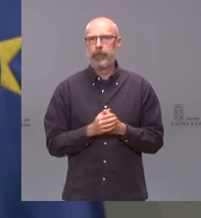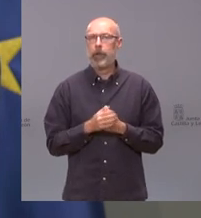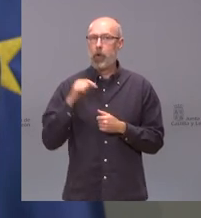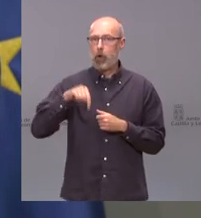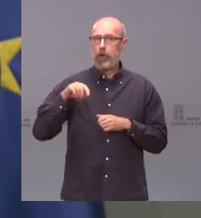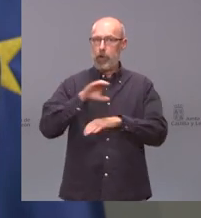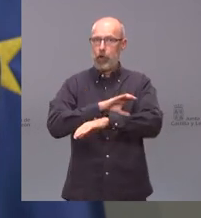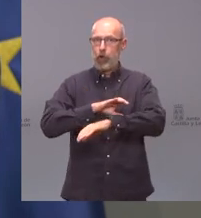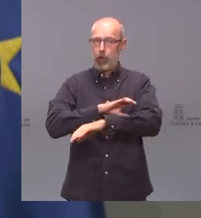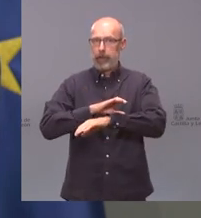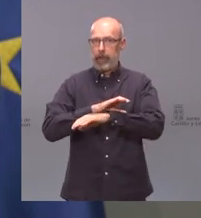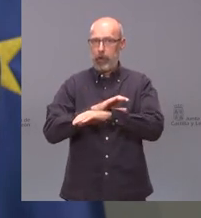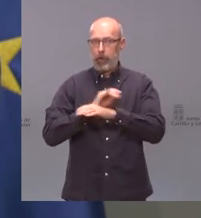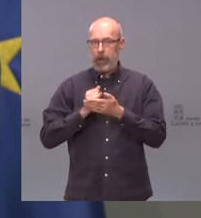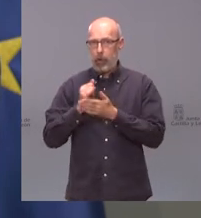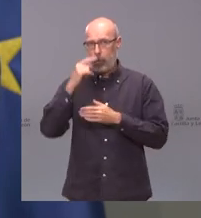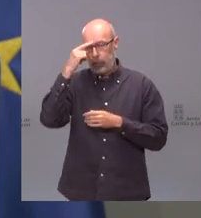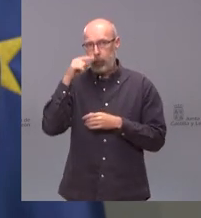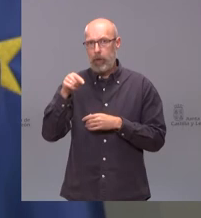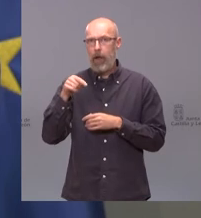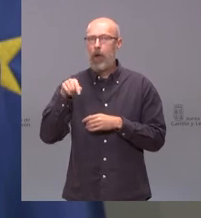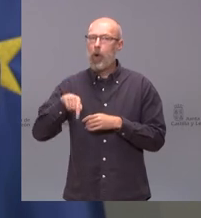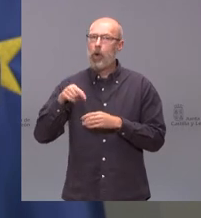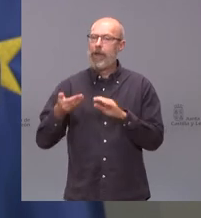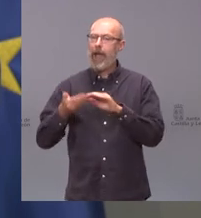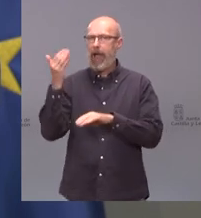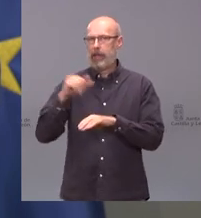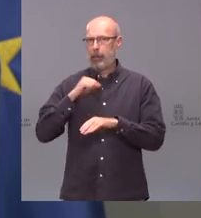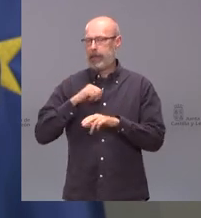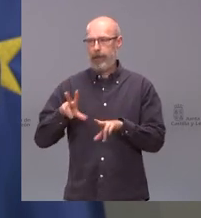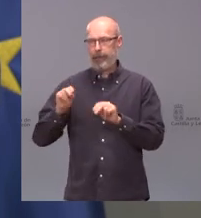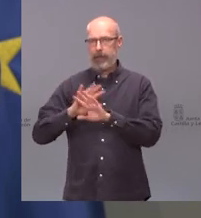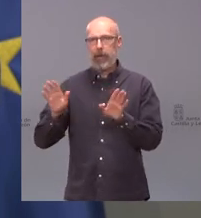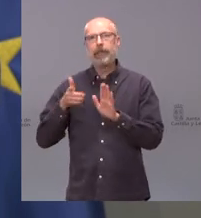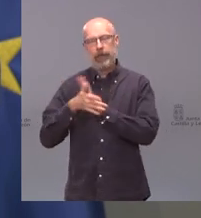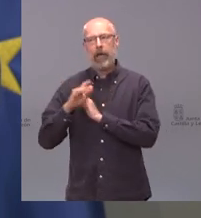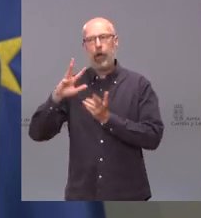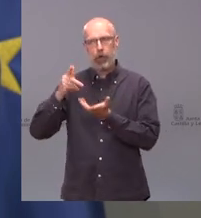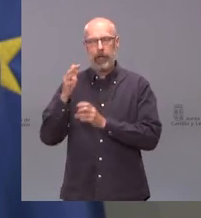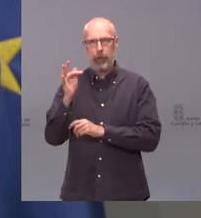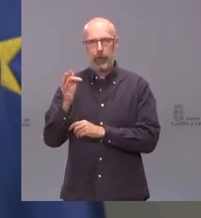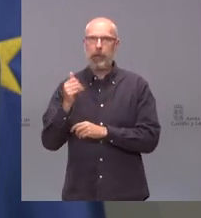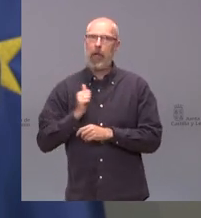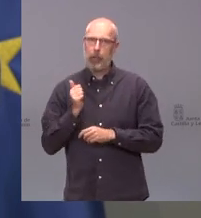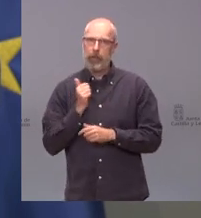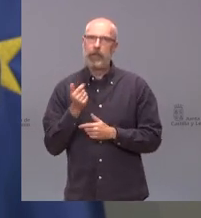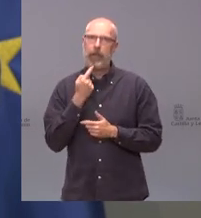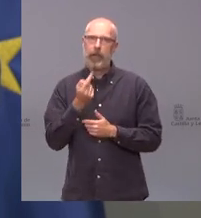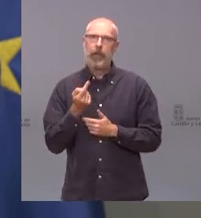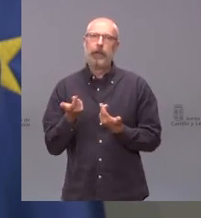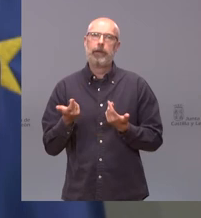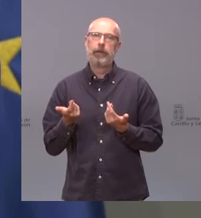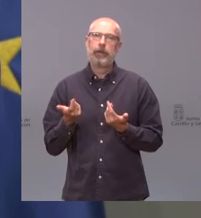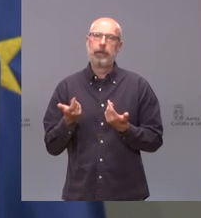consejero de agricultura va a ser alta hospitalaria lo cual es una buenísima noticia y quiero aprovechar que estamos aquí